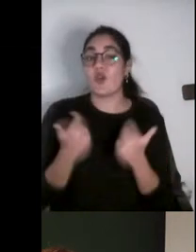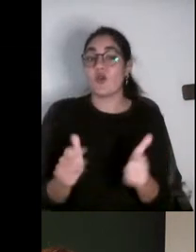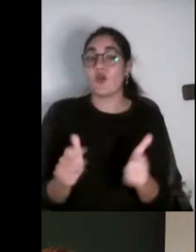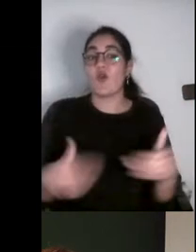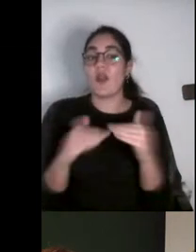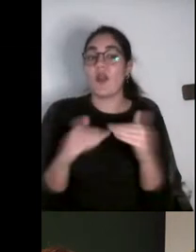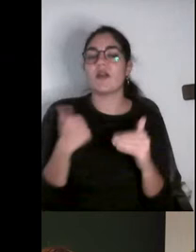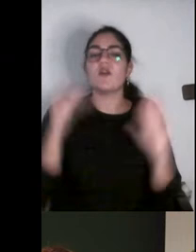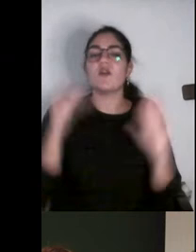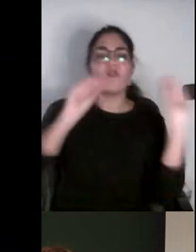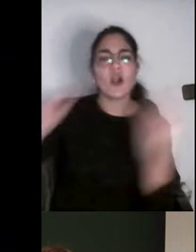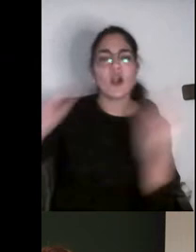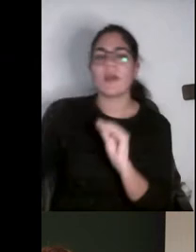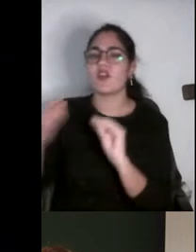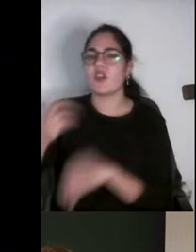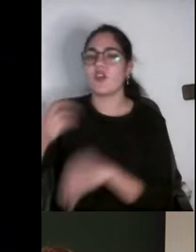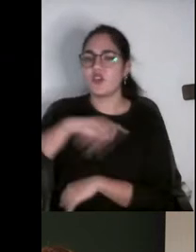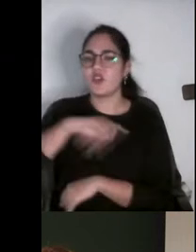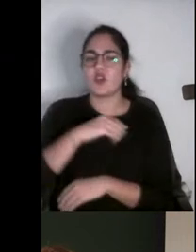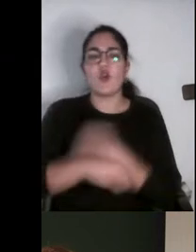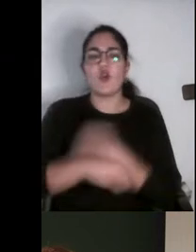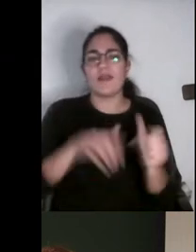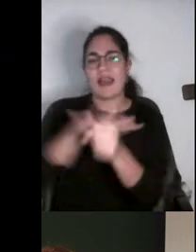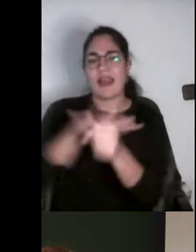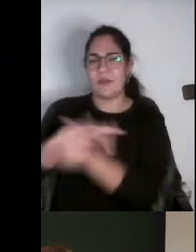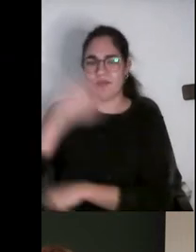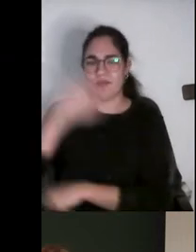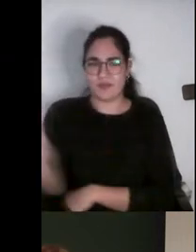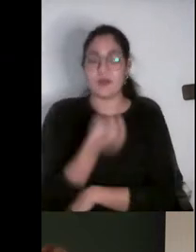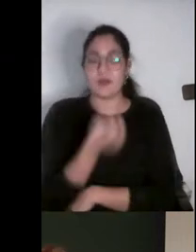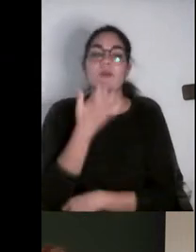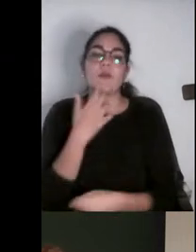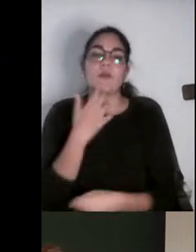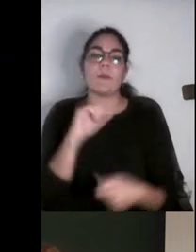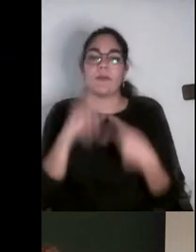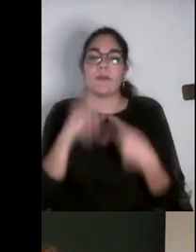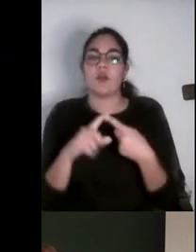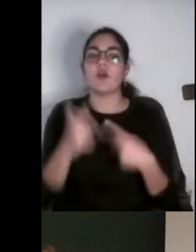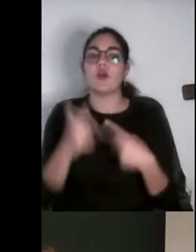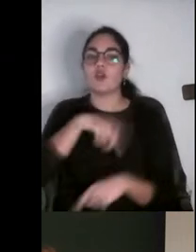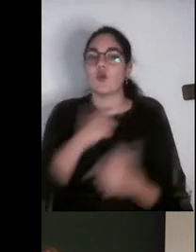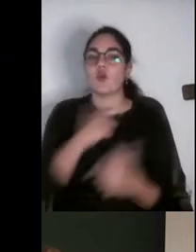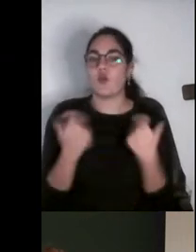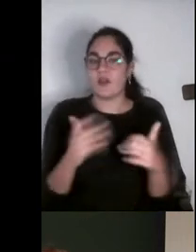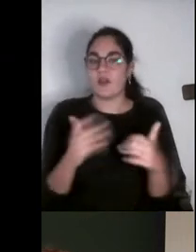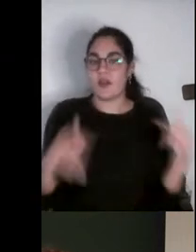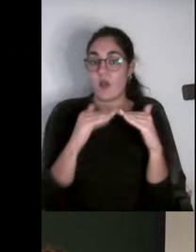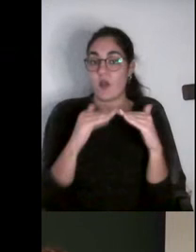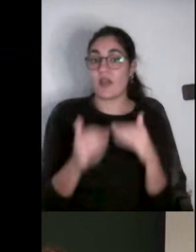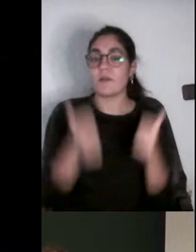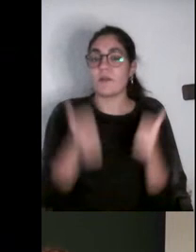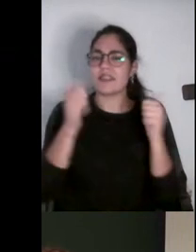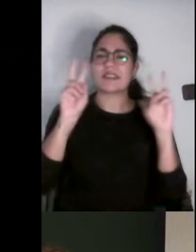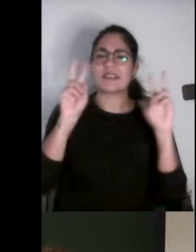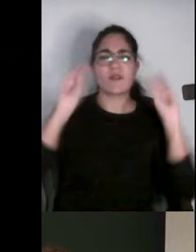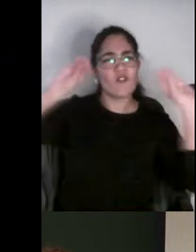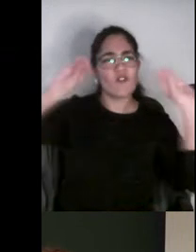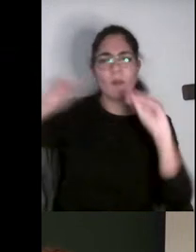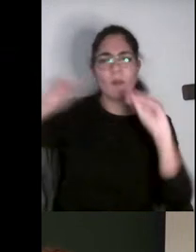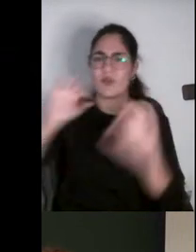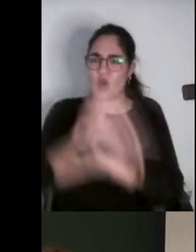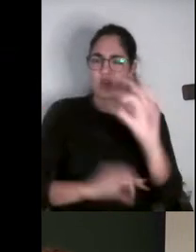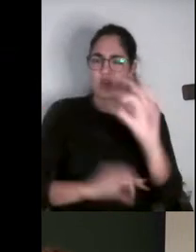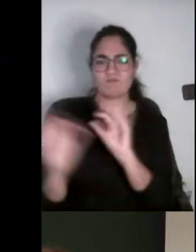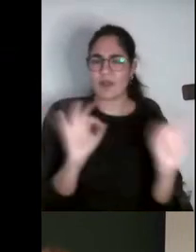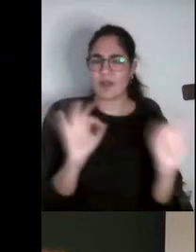estas acciones en distintos ámbitos. En el marco más amplio, la unidad de igualdad ha organizado una serie de acciones formativas dirigidas a la comunidad